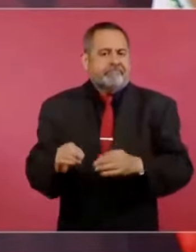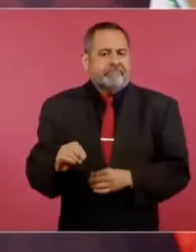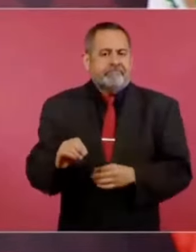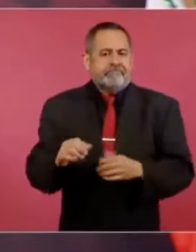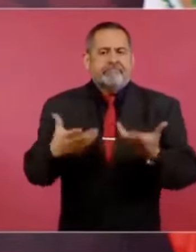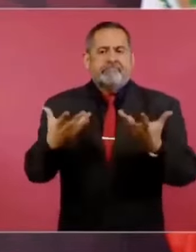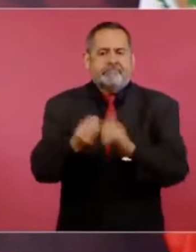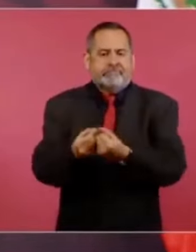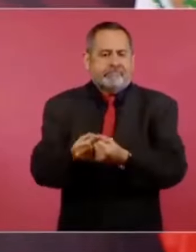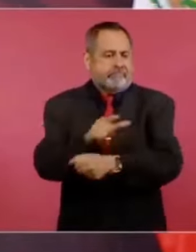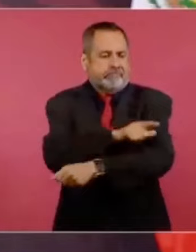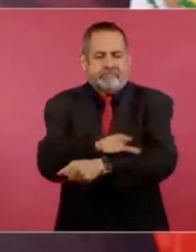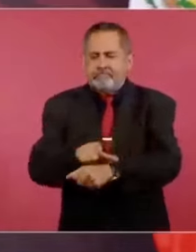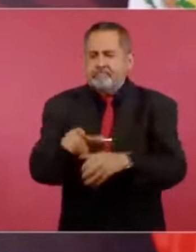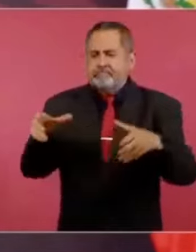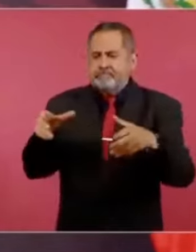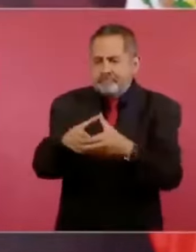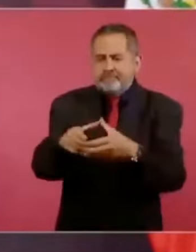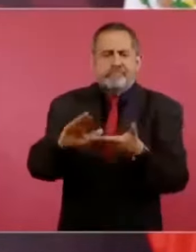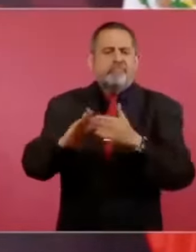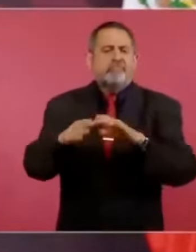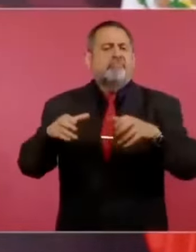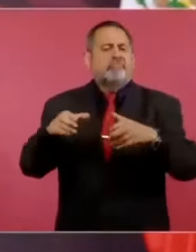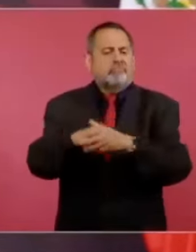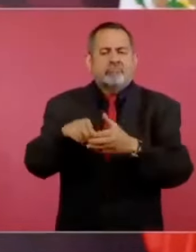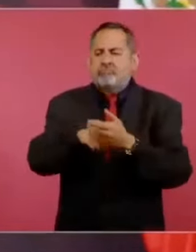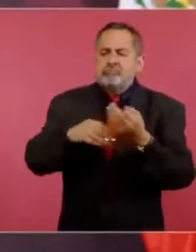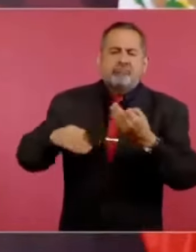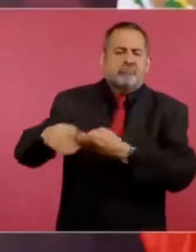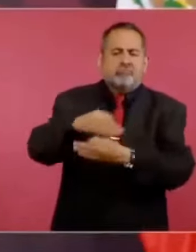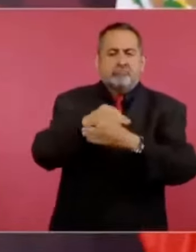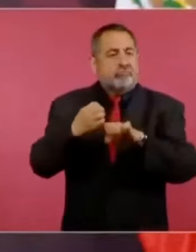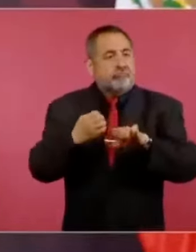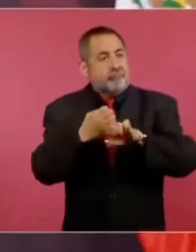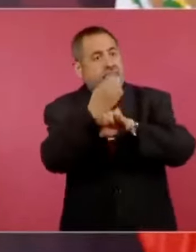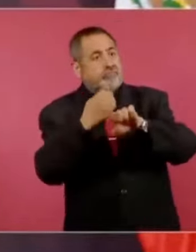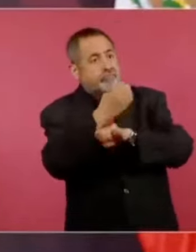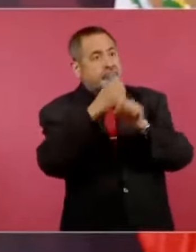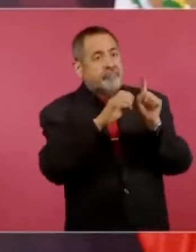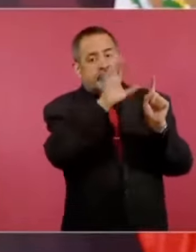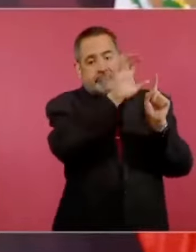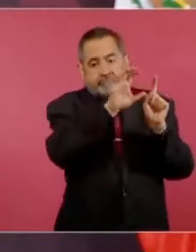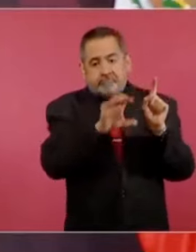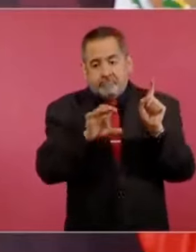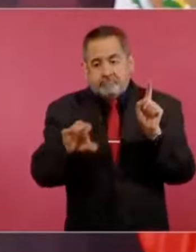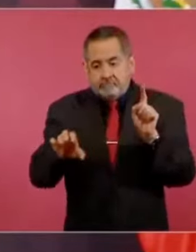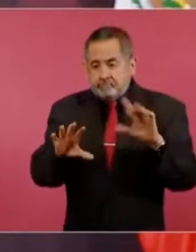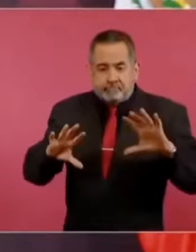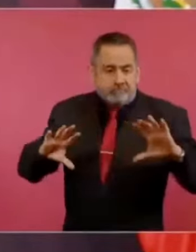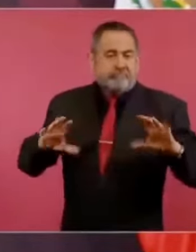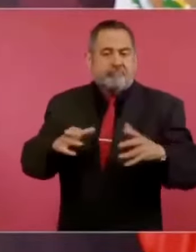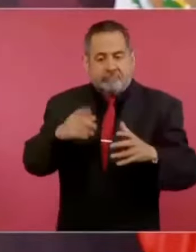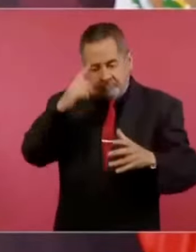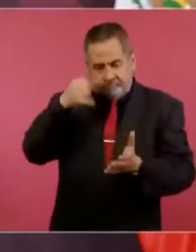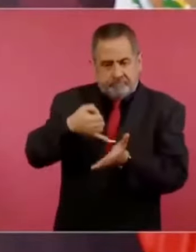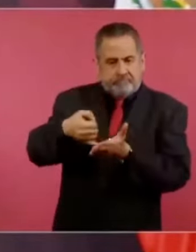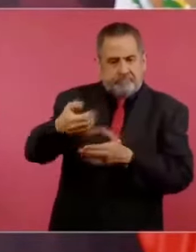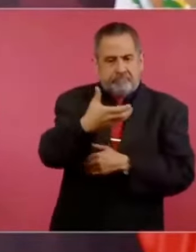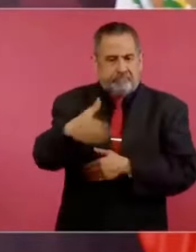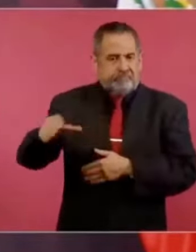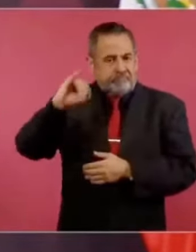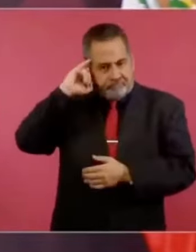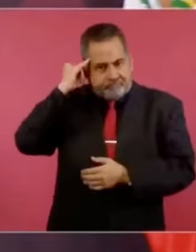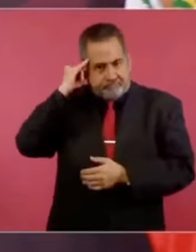de comunidades agrarias en todos los estados del país y la integración de